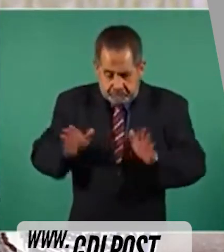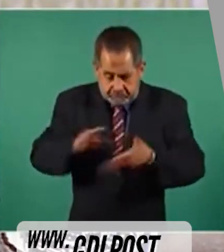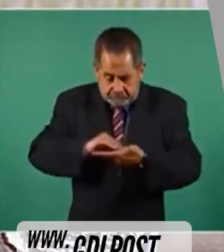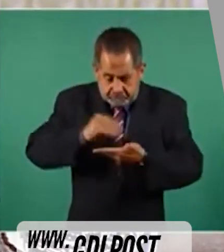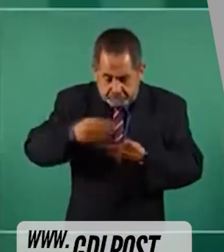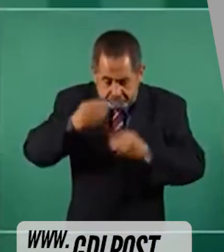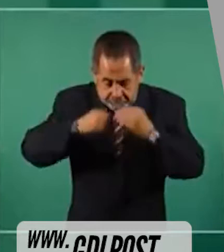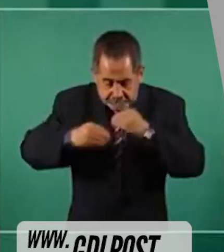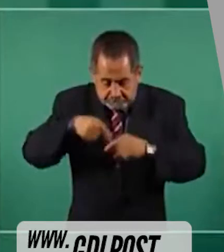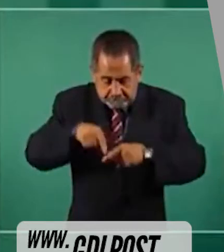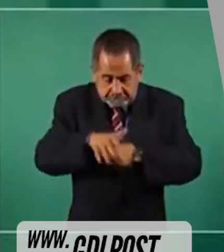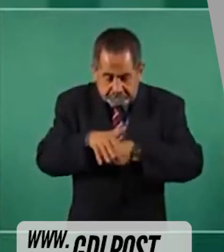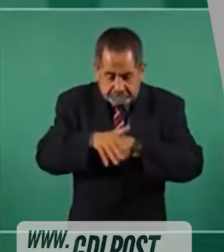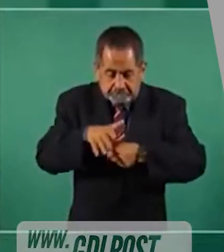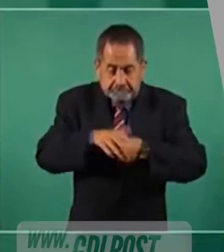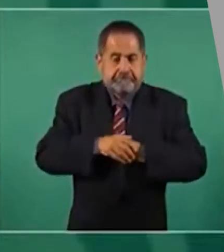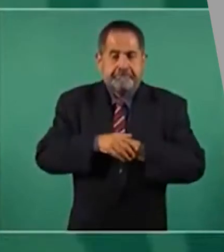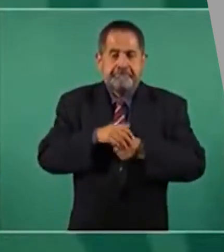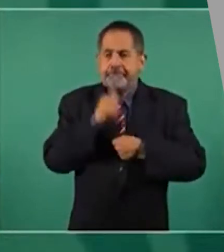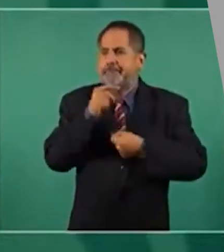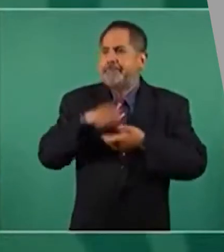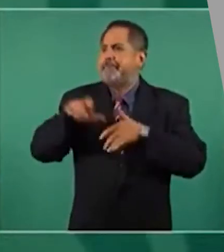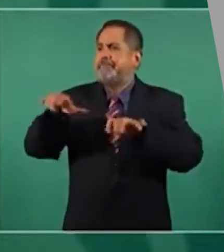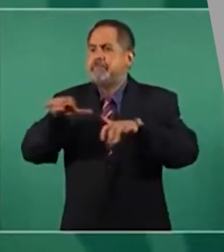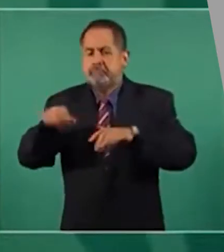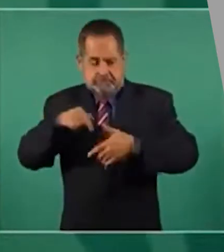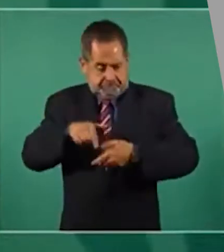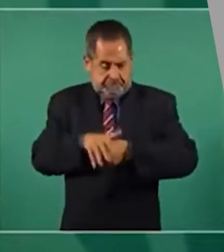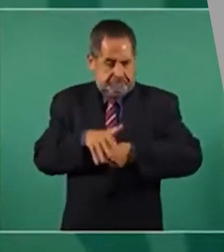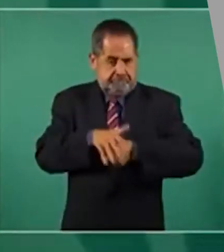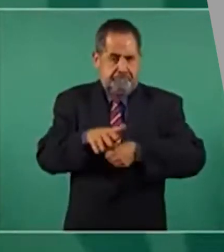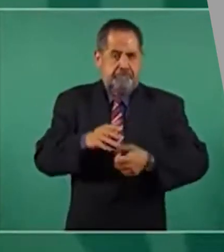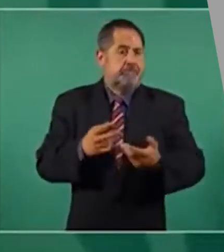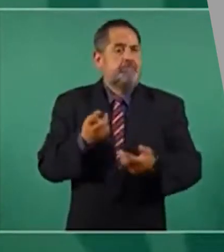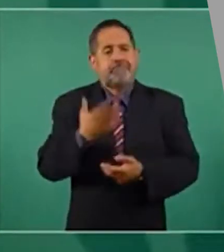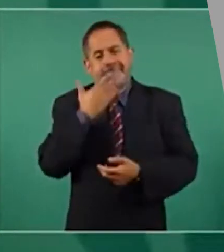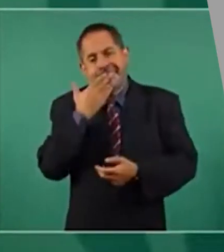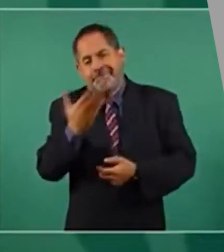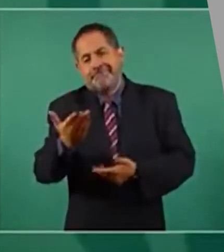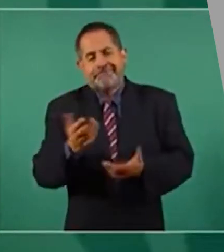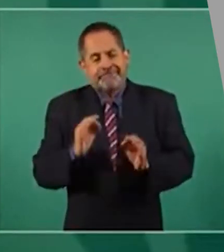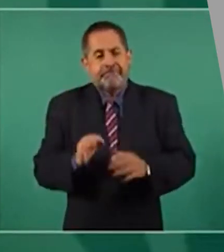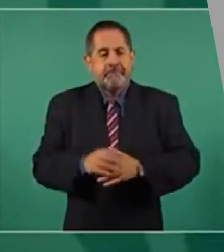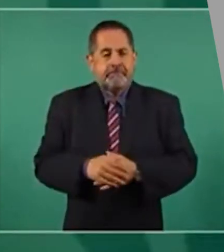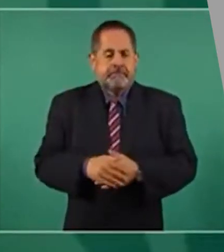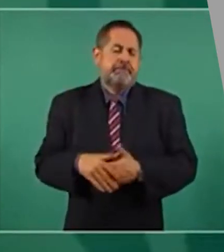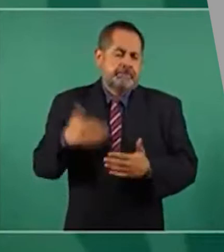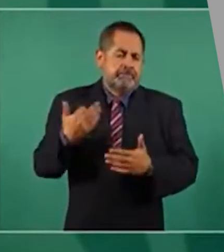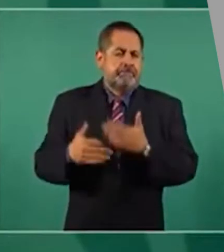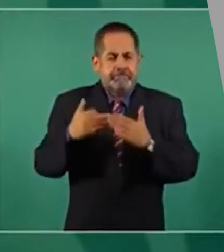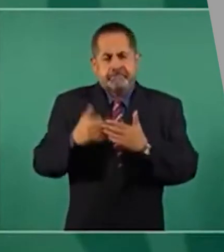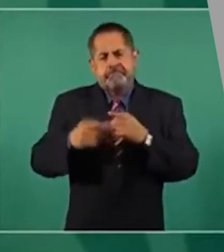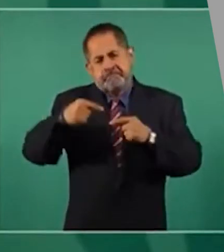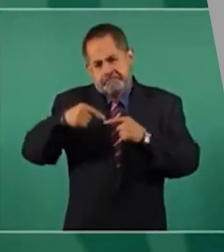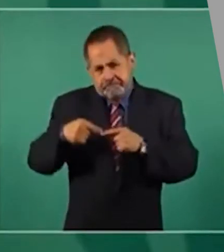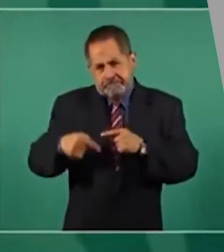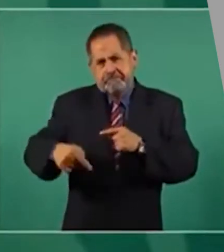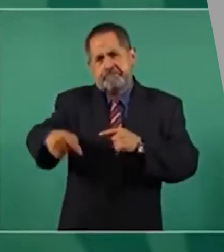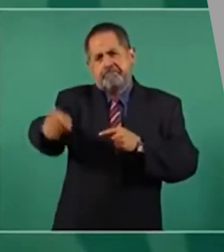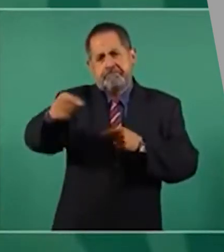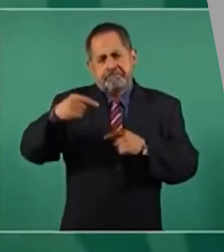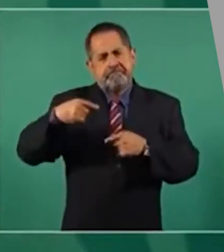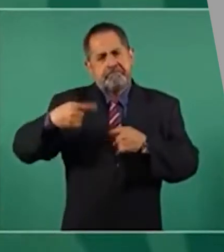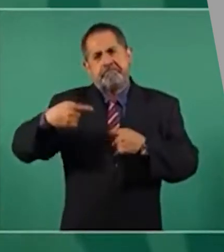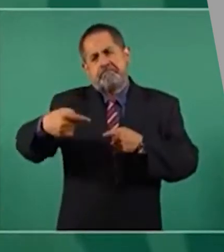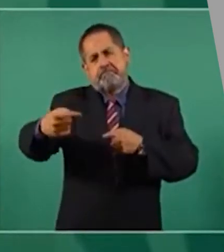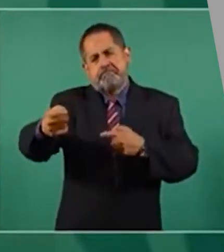enviarlos con su lunch y algo refrigerio nutritivo. Entonces, queda todavía un camino que tenemos que